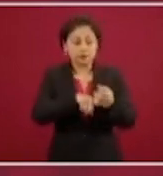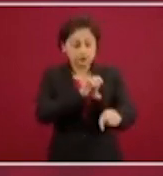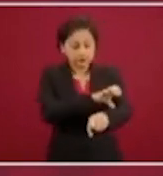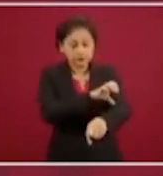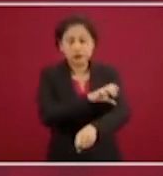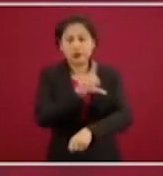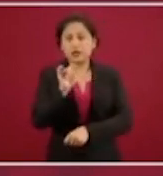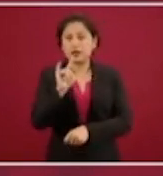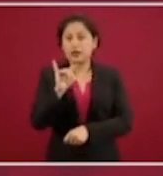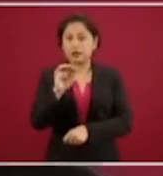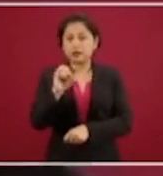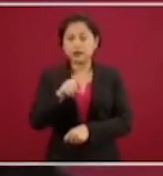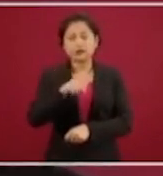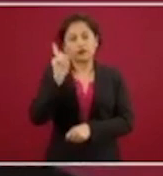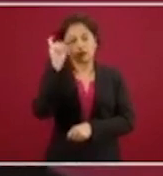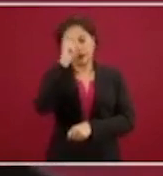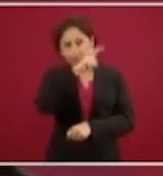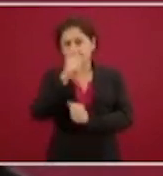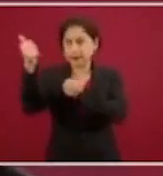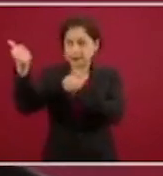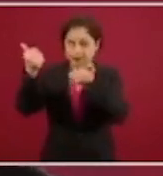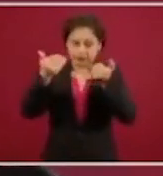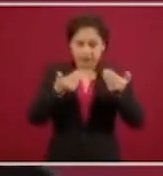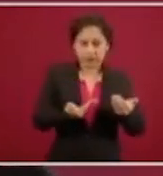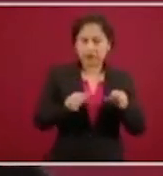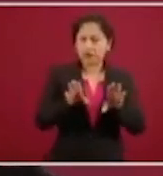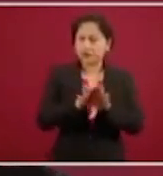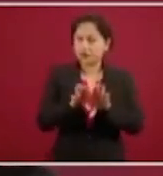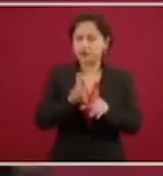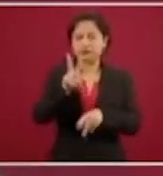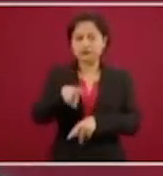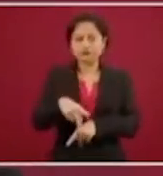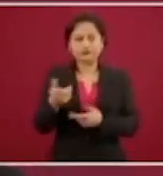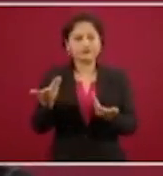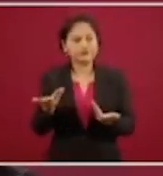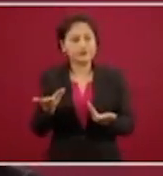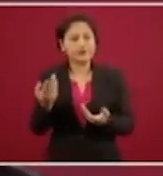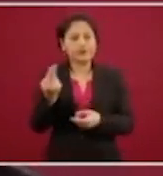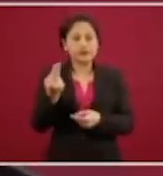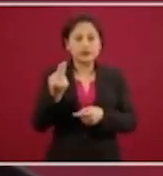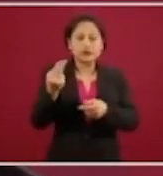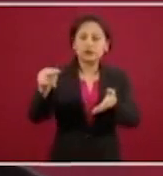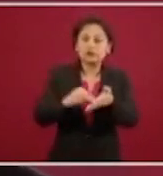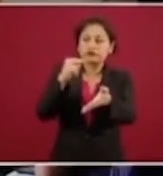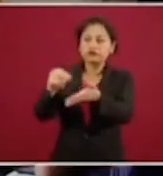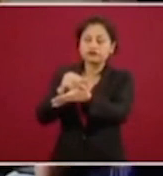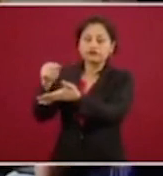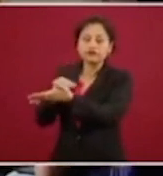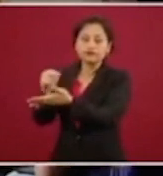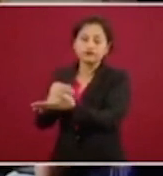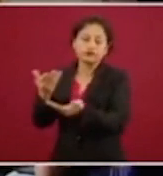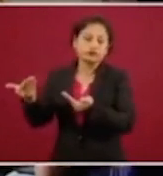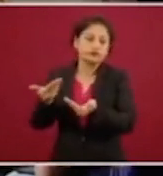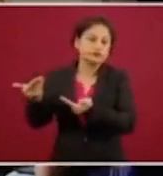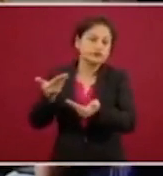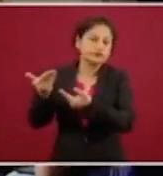transporte de un producto con riesgo, entonces necesitas muchas autorizaciones, es una gestión diplomática muy intensa